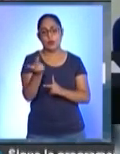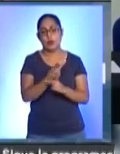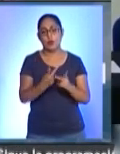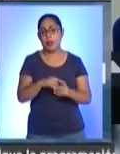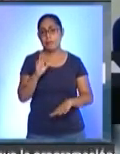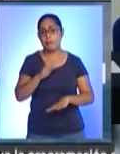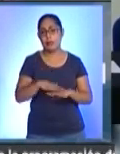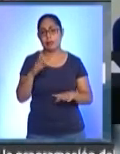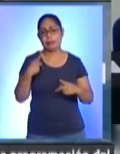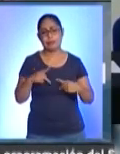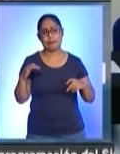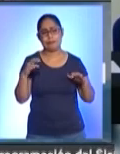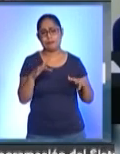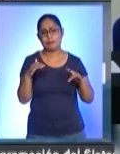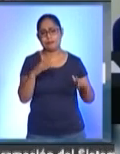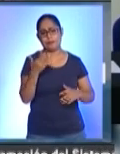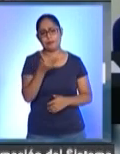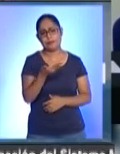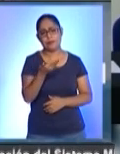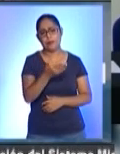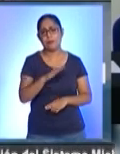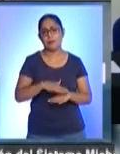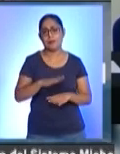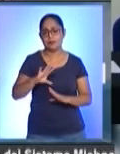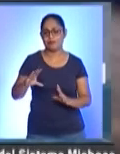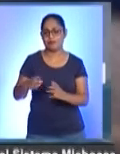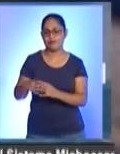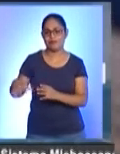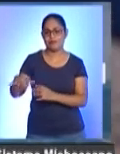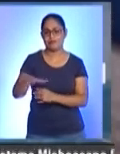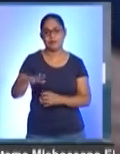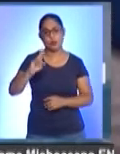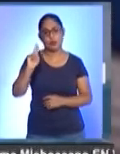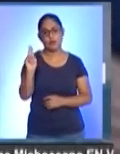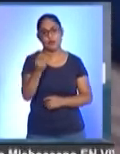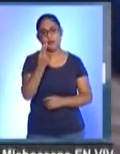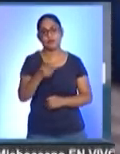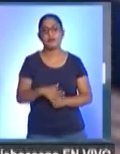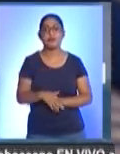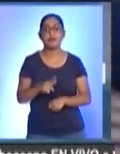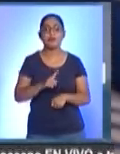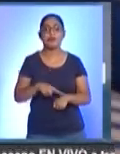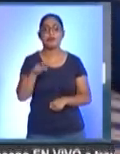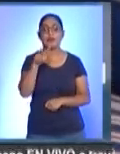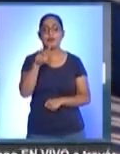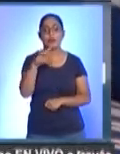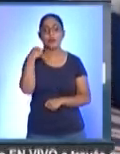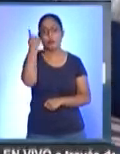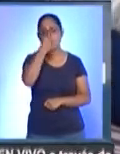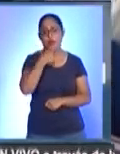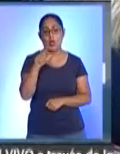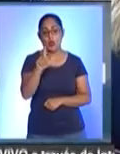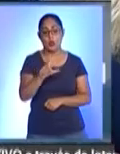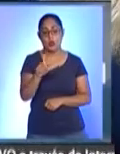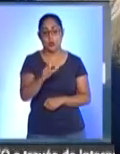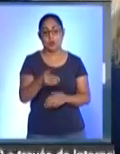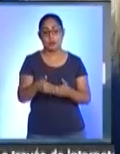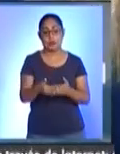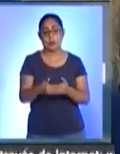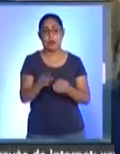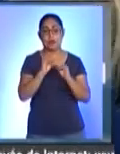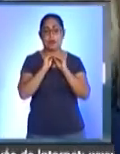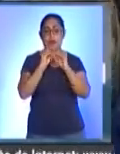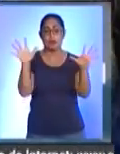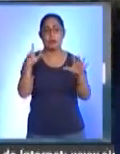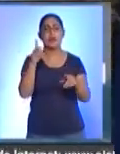demandados, más solicitados por la sociedad a la universidad. A partir de las 18 horas de este lunes, los estudiantes podrán conocer